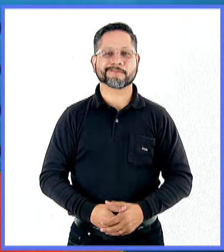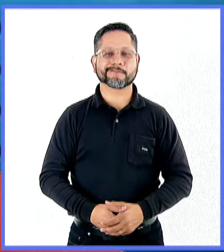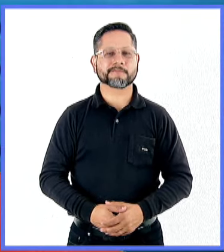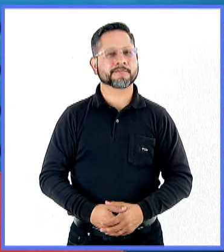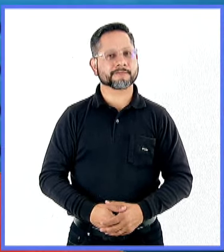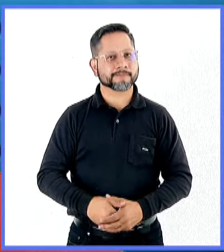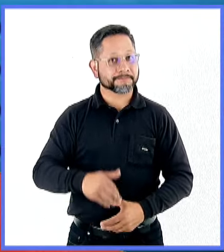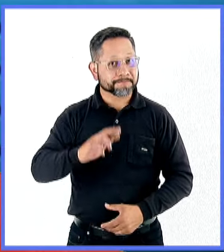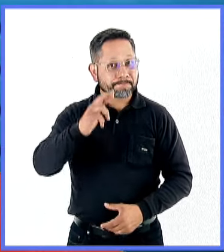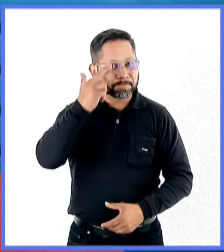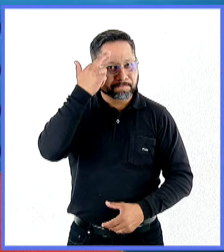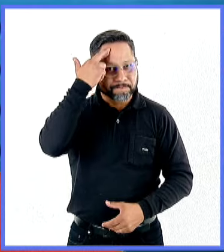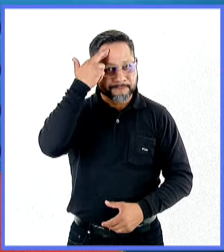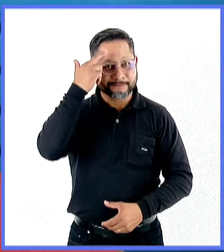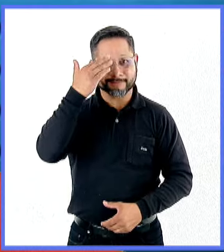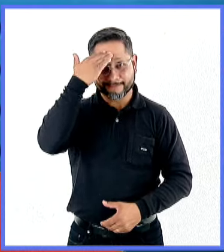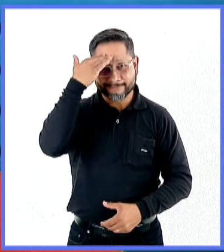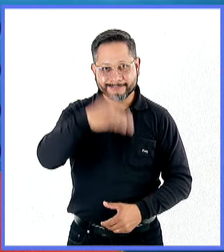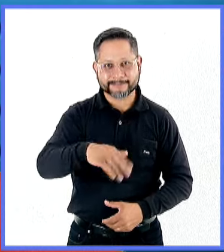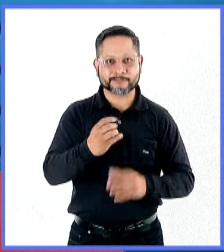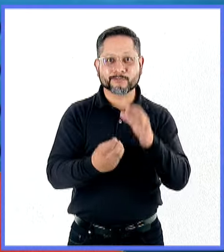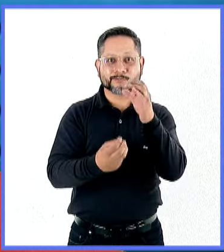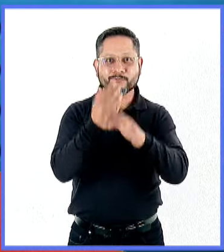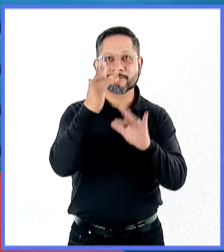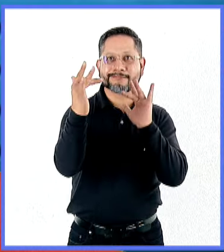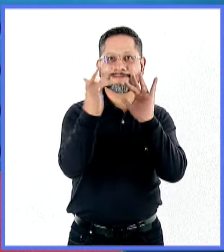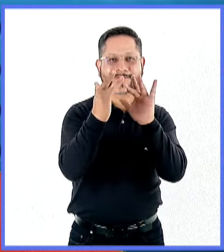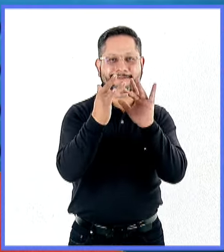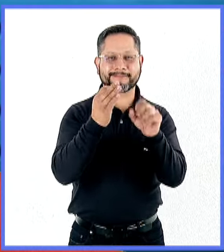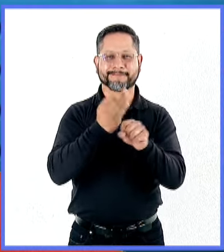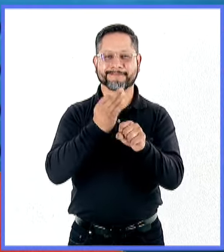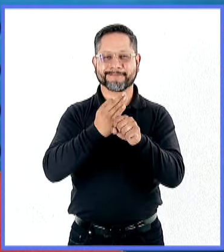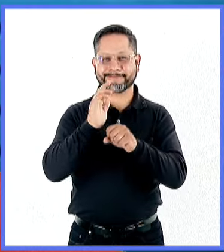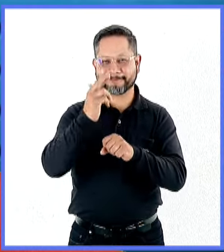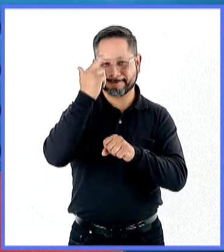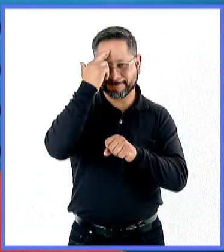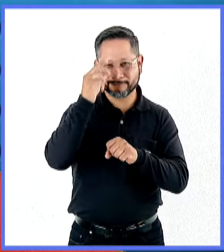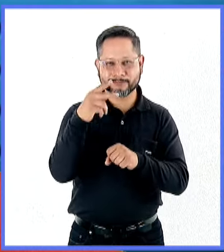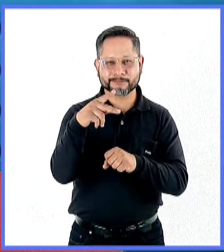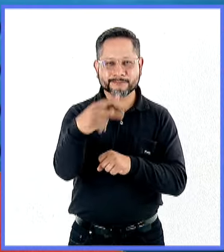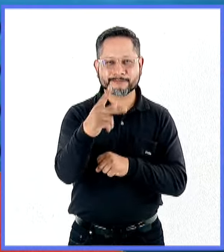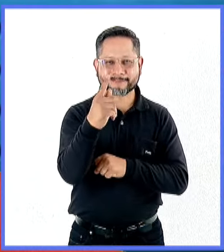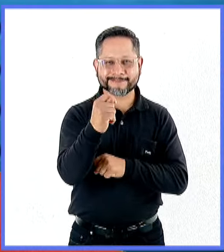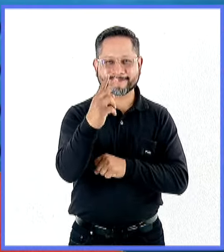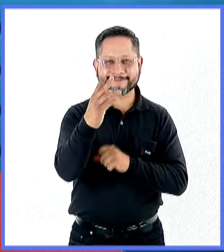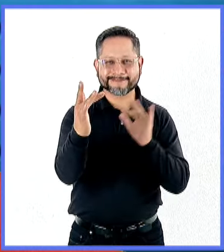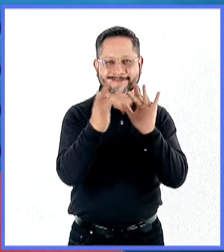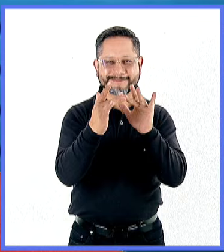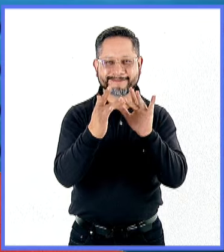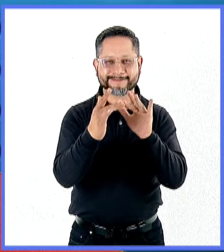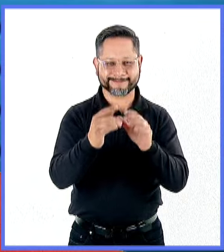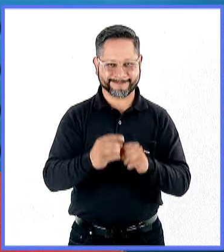Recuerda que pronto tendremos una nueva señal y de enseguida te recordamos cómo puedes reprogramar tu televisión.